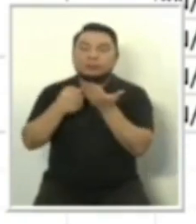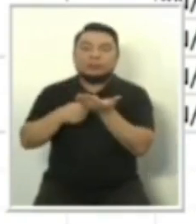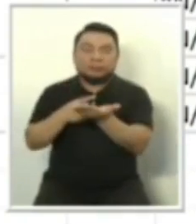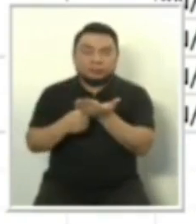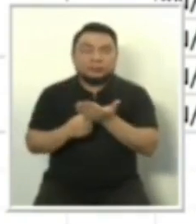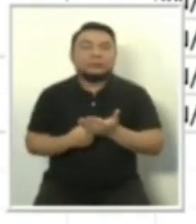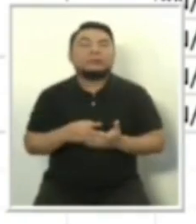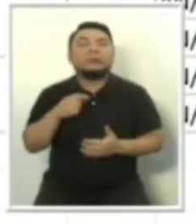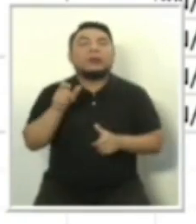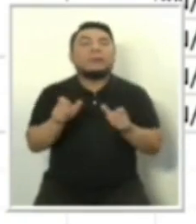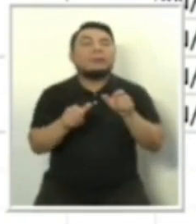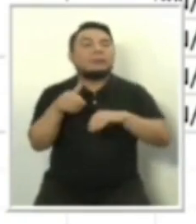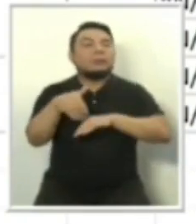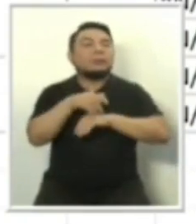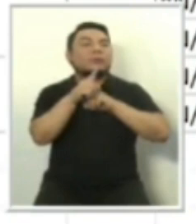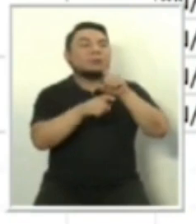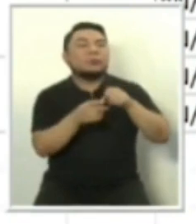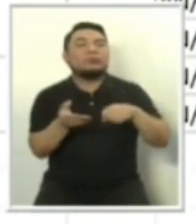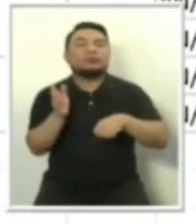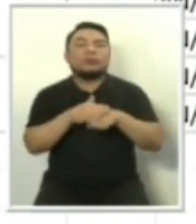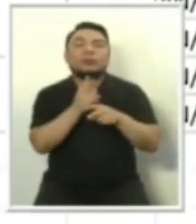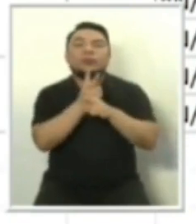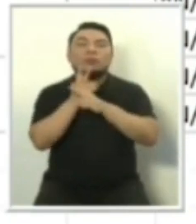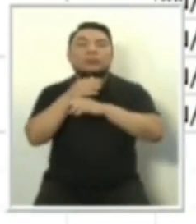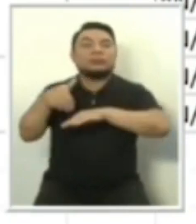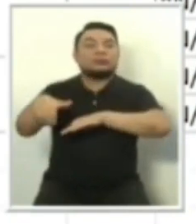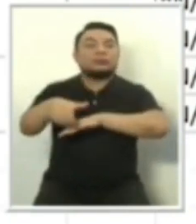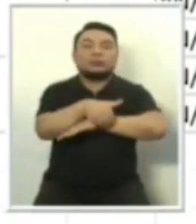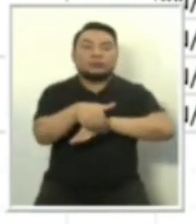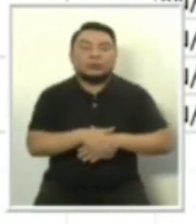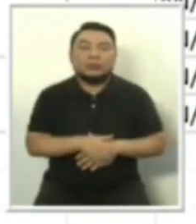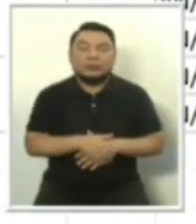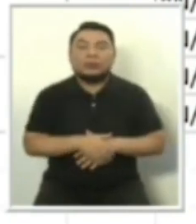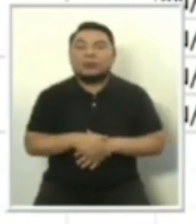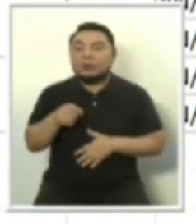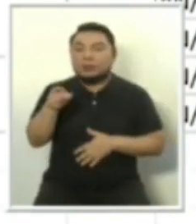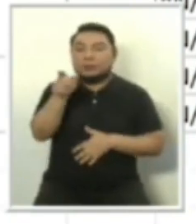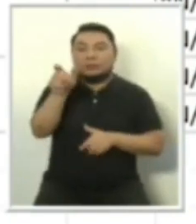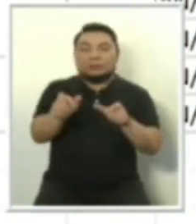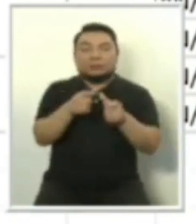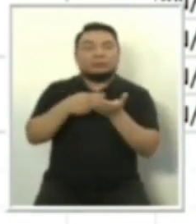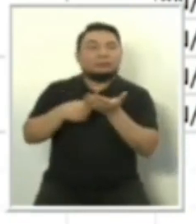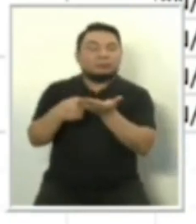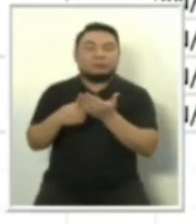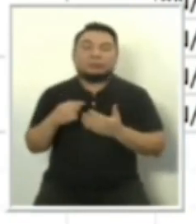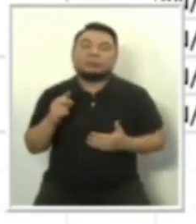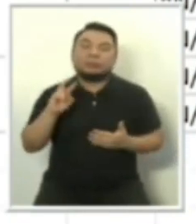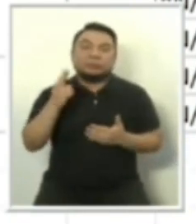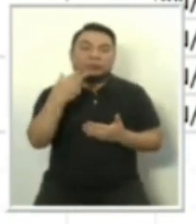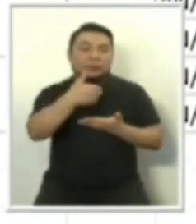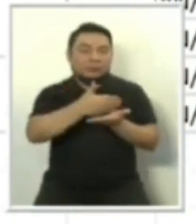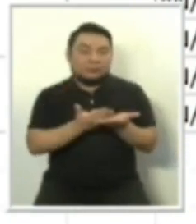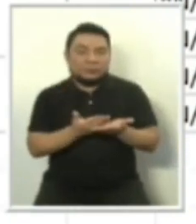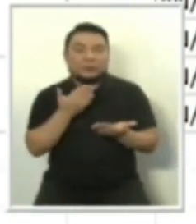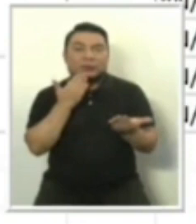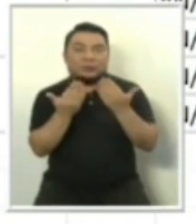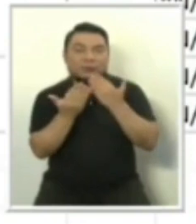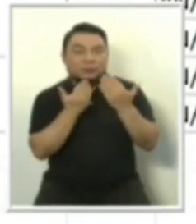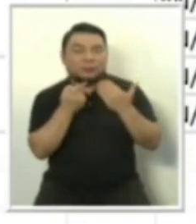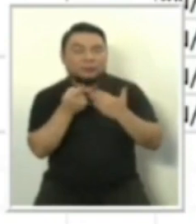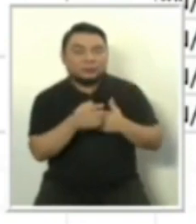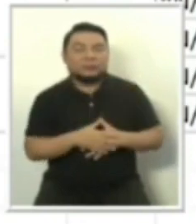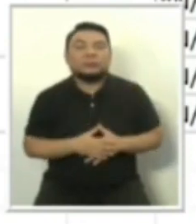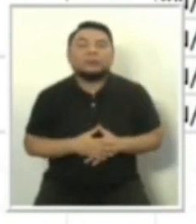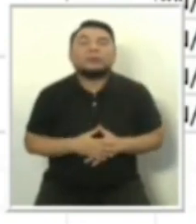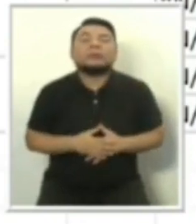las intervenciones sobre seguridad ciudadana. Los candidatos debaten todos en la segunda parte de este segmento, por decirlo